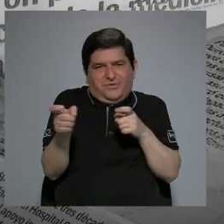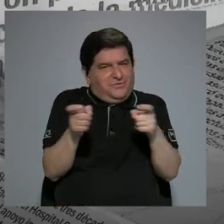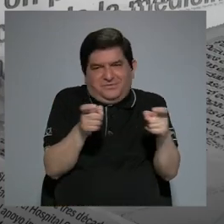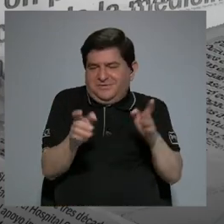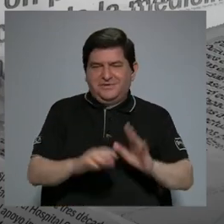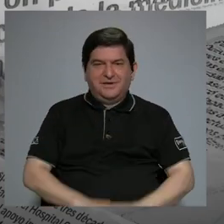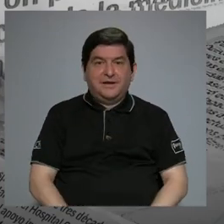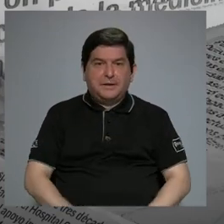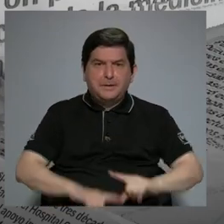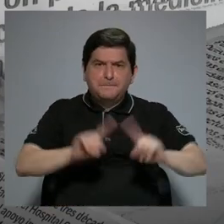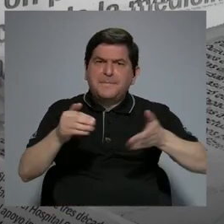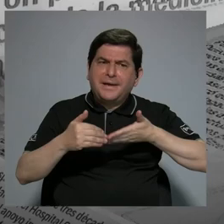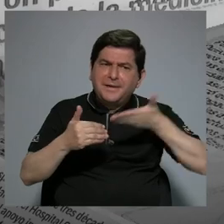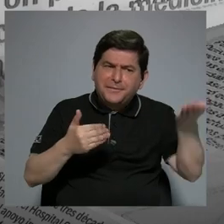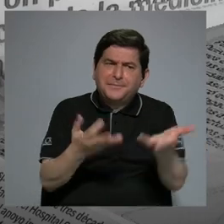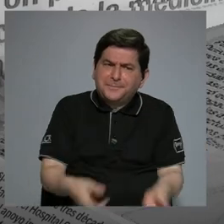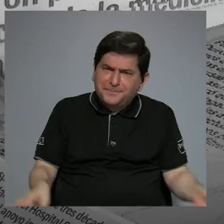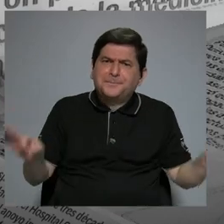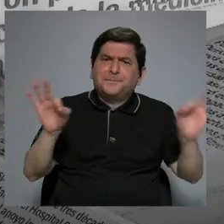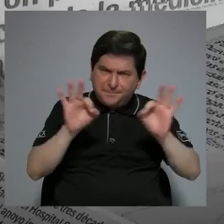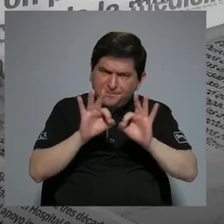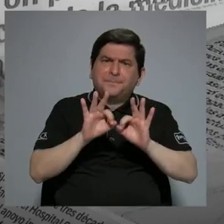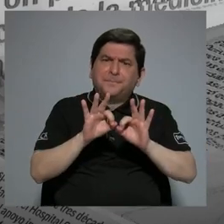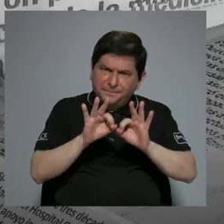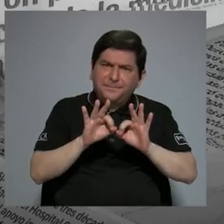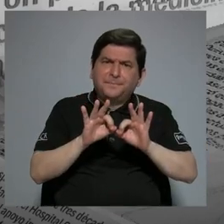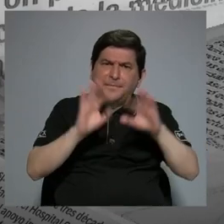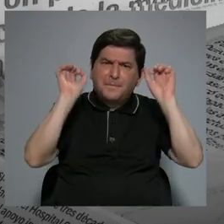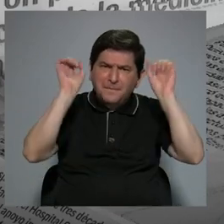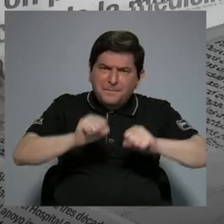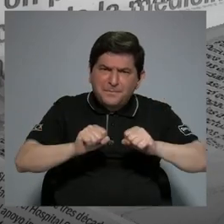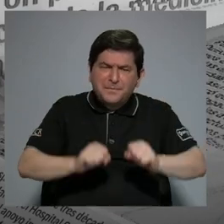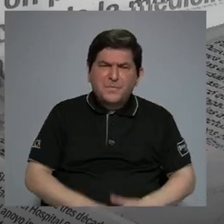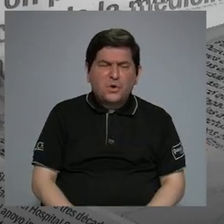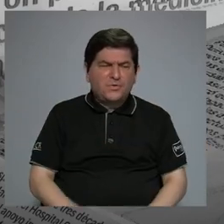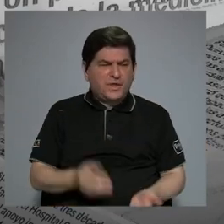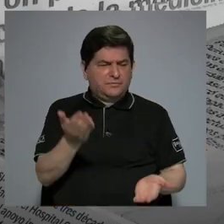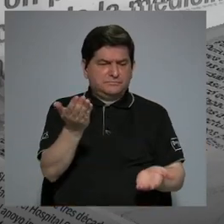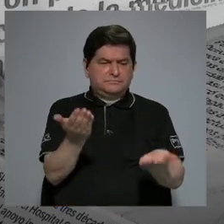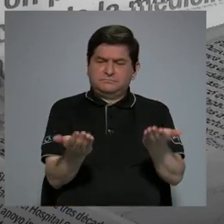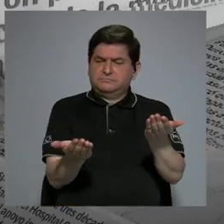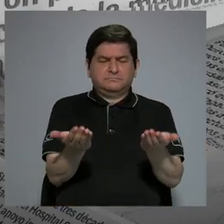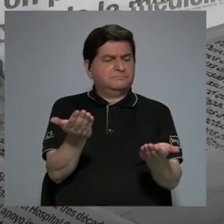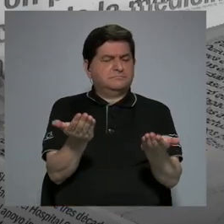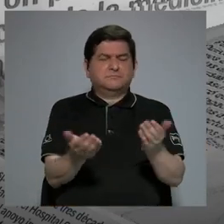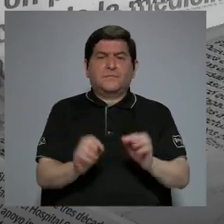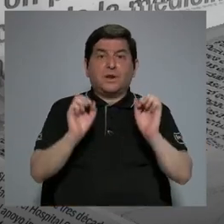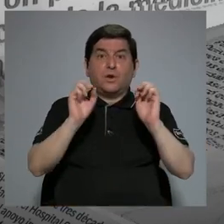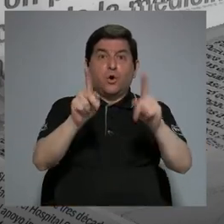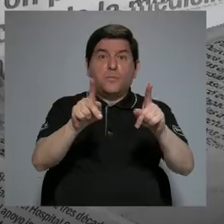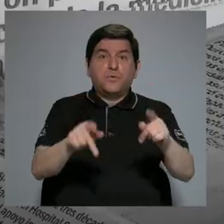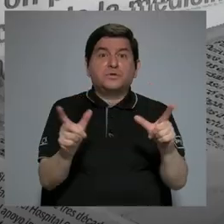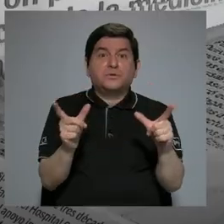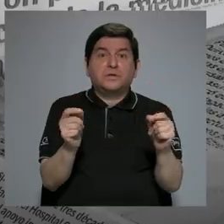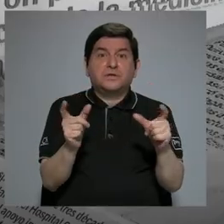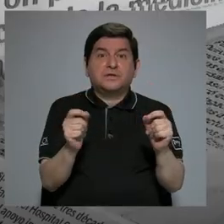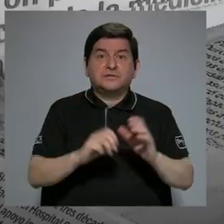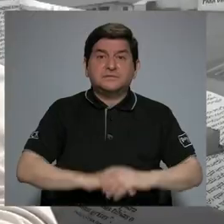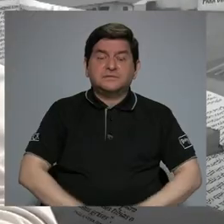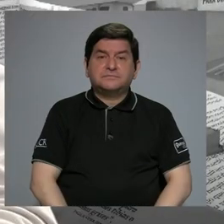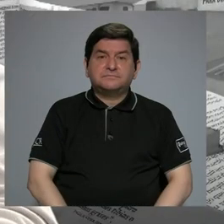esa forma. Pero, ¿qué factores son importantes para poder contrarrestar la posibilidad de tener cáncer?